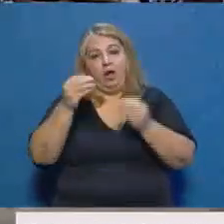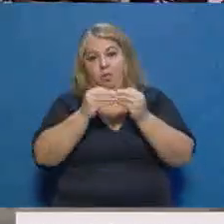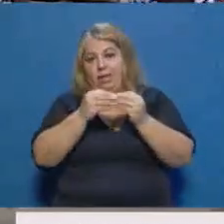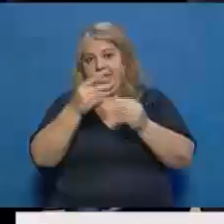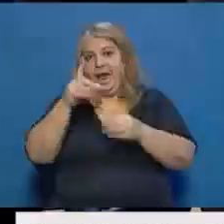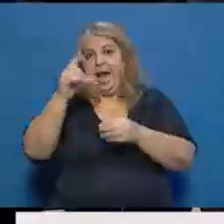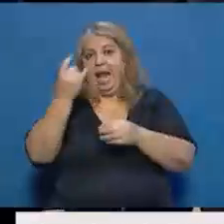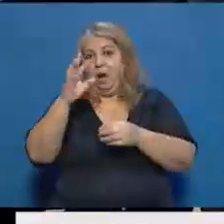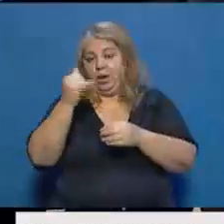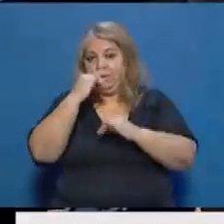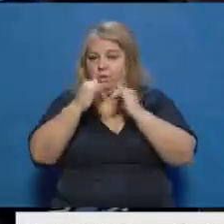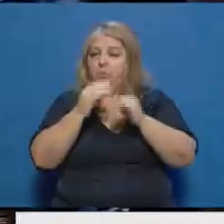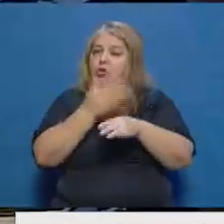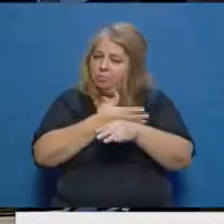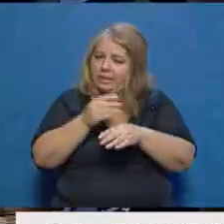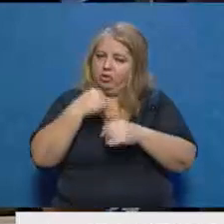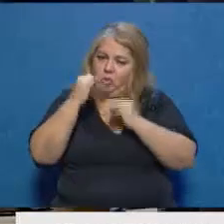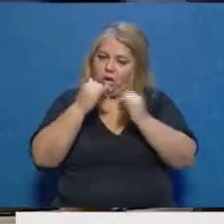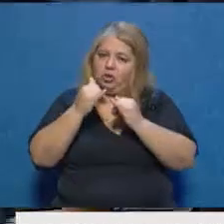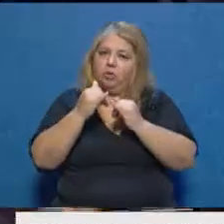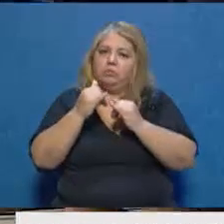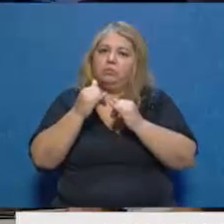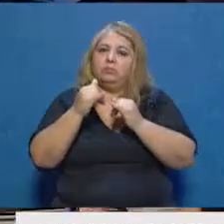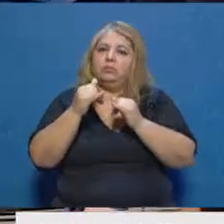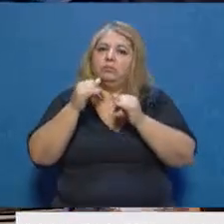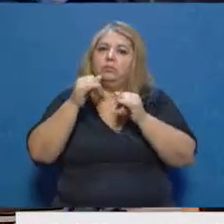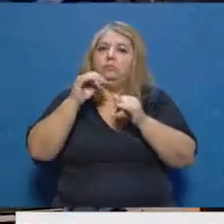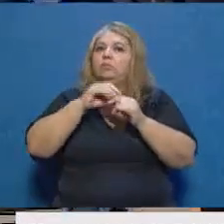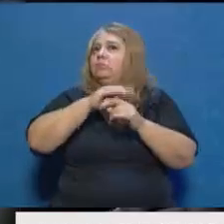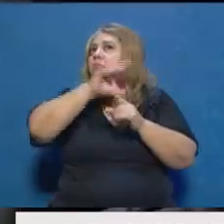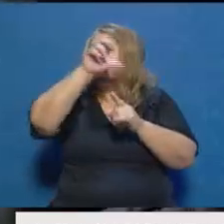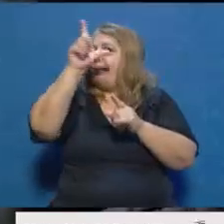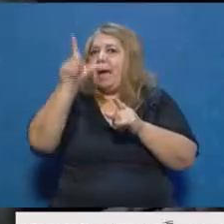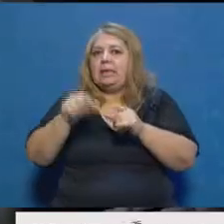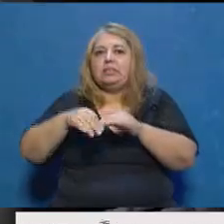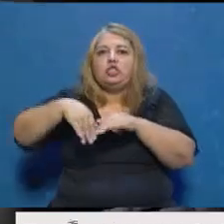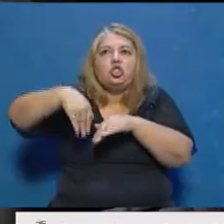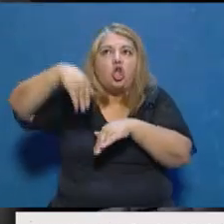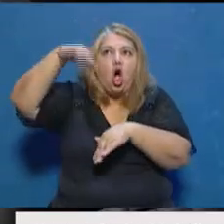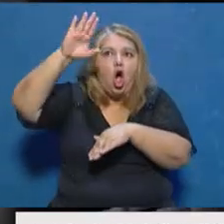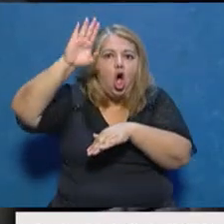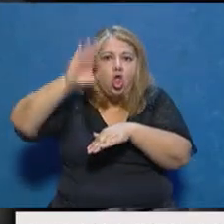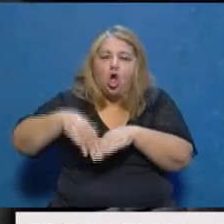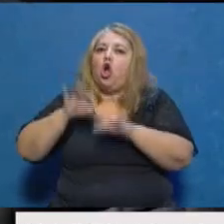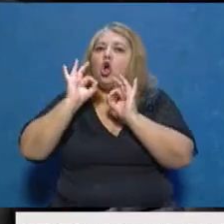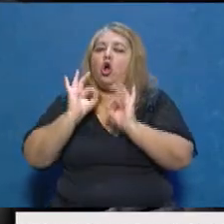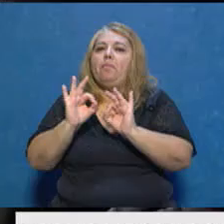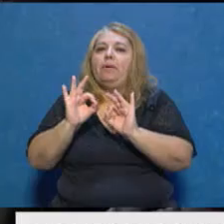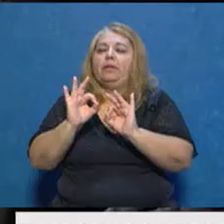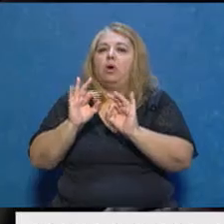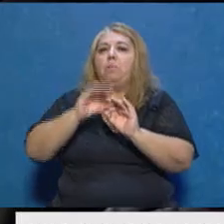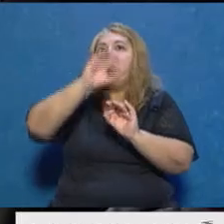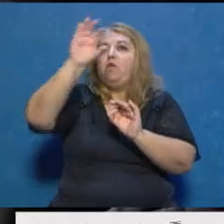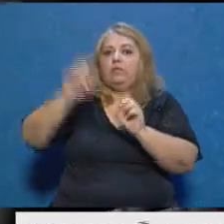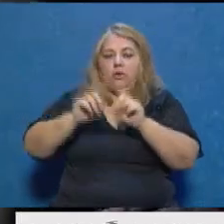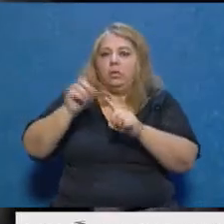mientras tanto les voy a contar que se está analizando esta situación en todo el país. ¿Por qué? Porque hay distintas provincias que ya han tomado la